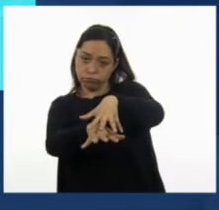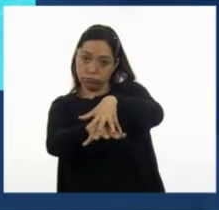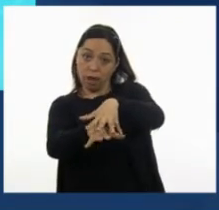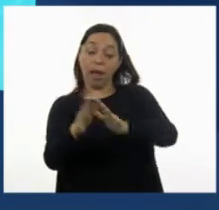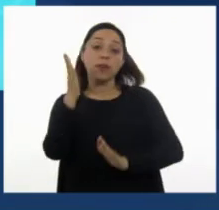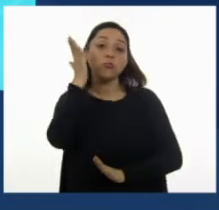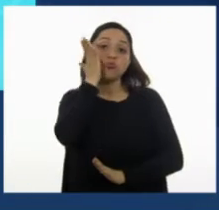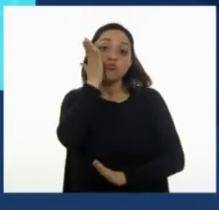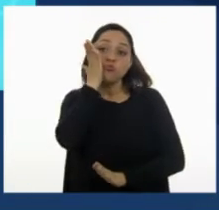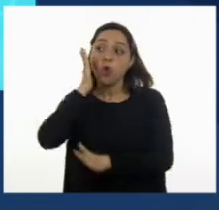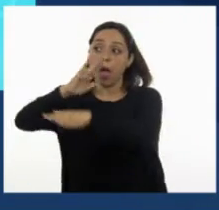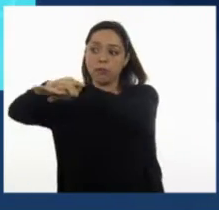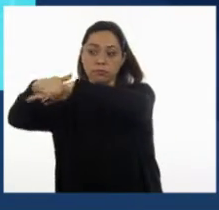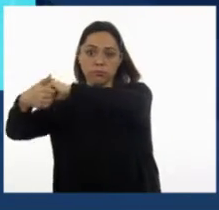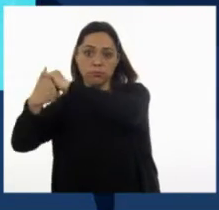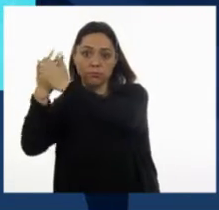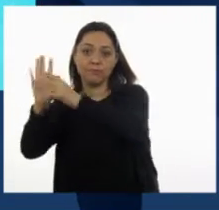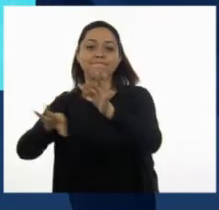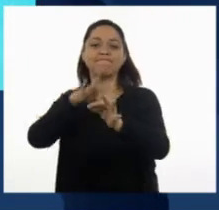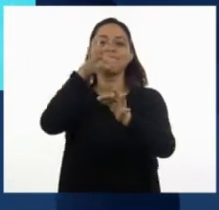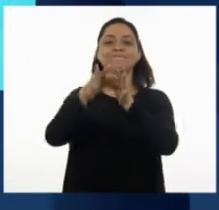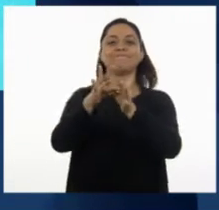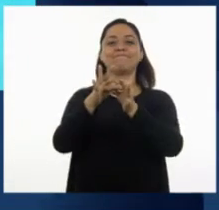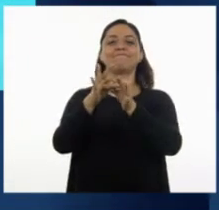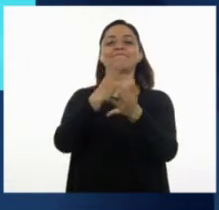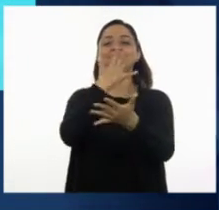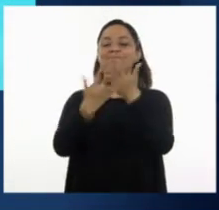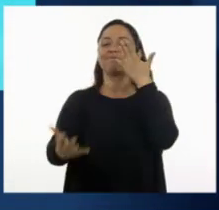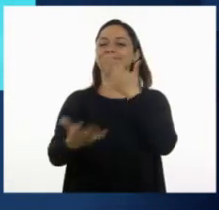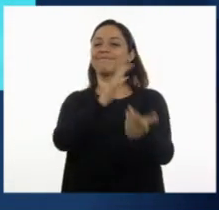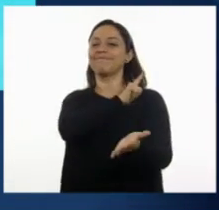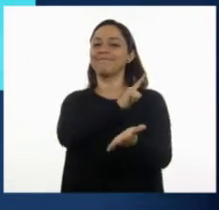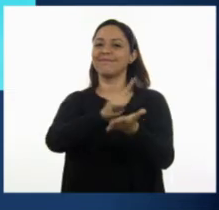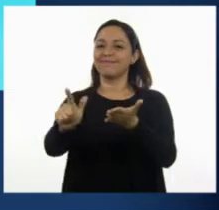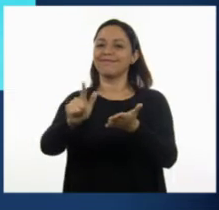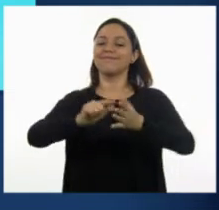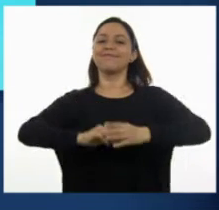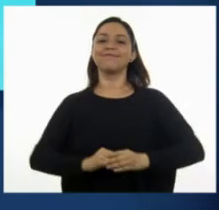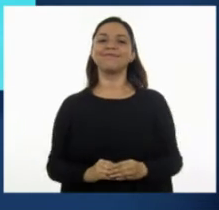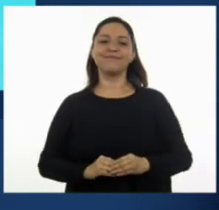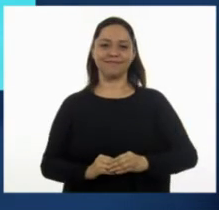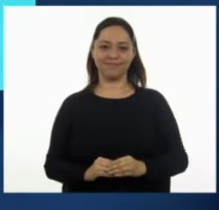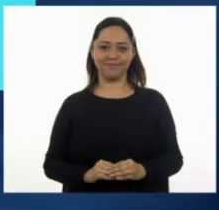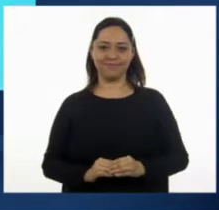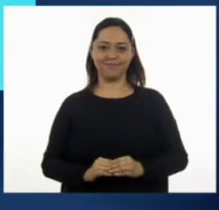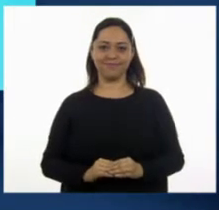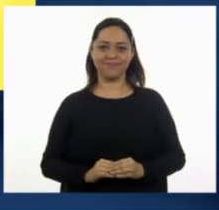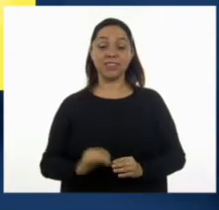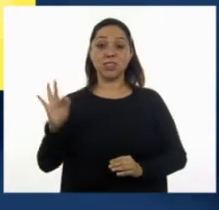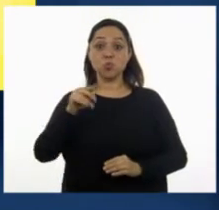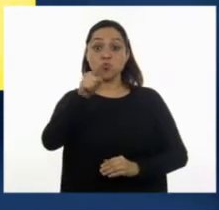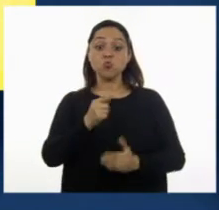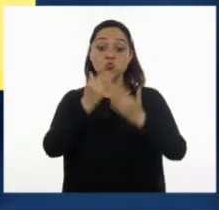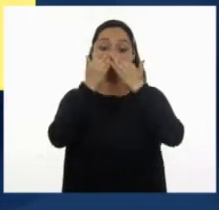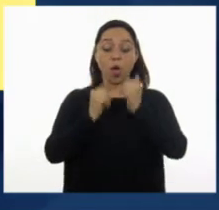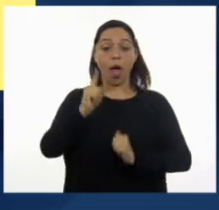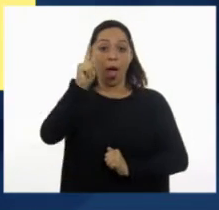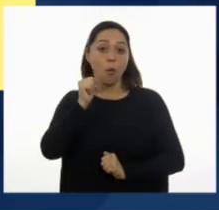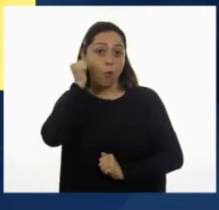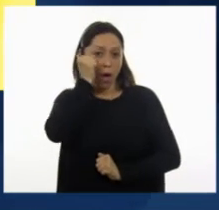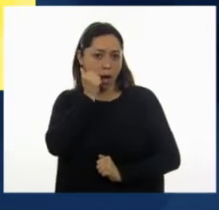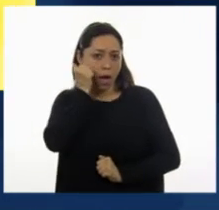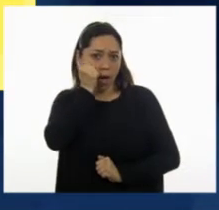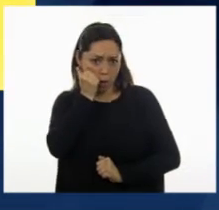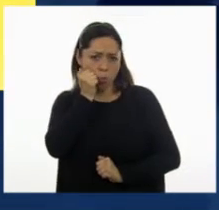Sécalas con una toalla. ¡Y listo! Tus manos están limpias. Si no tienes agua y